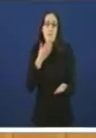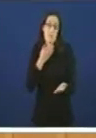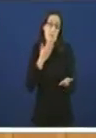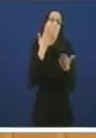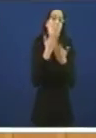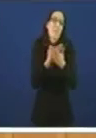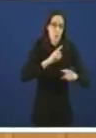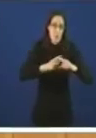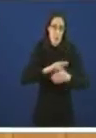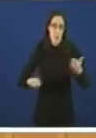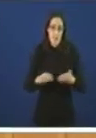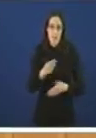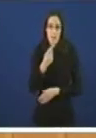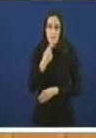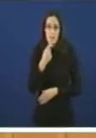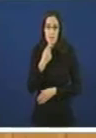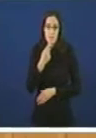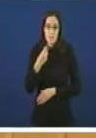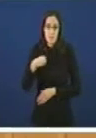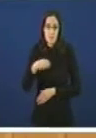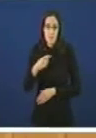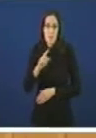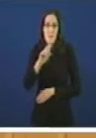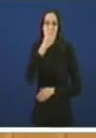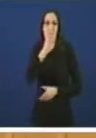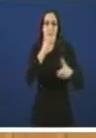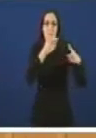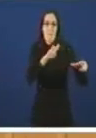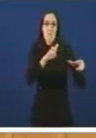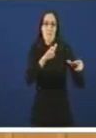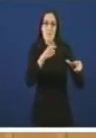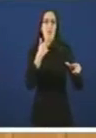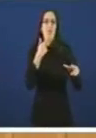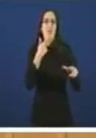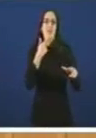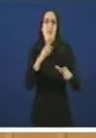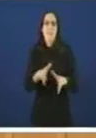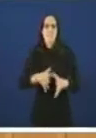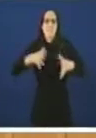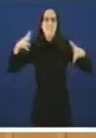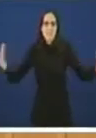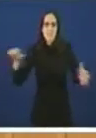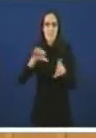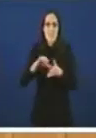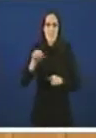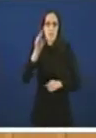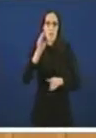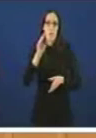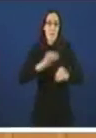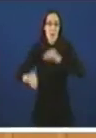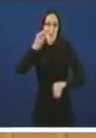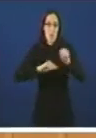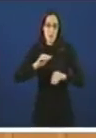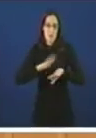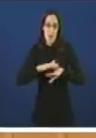Galiza No primeiro apartado Ampliación do centro de reparación Navais Navantia Piden xa xunta de Galiza